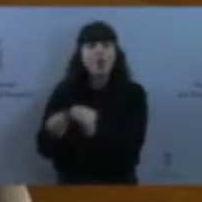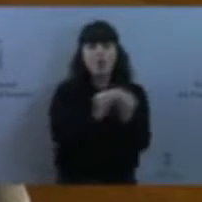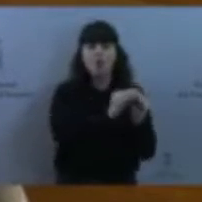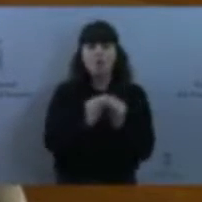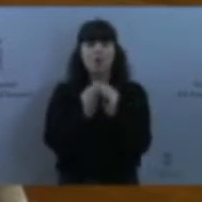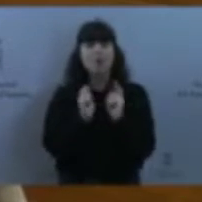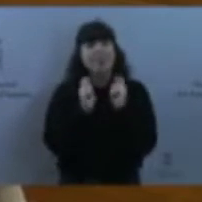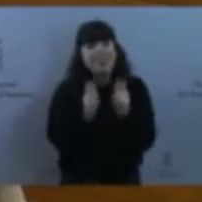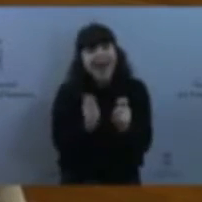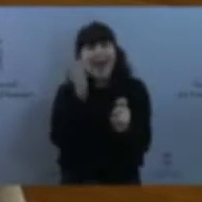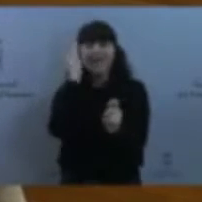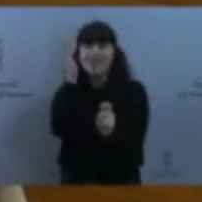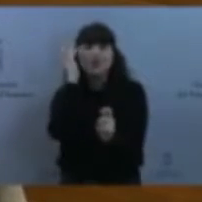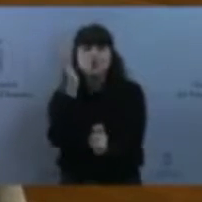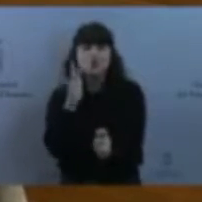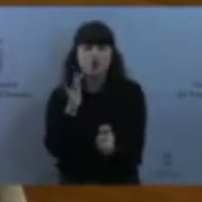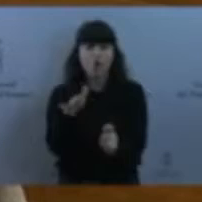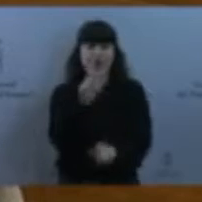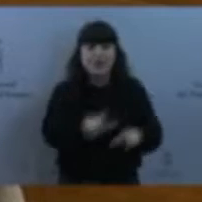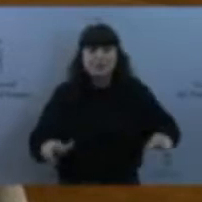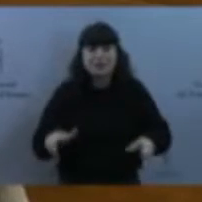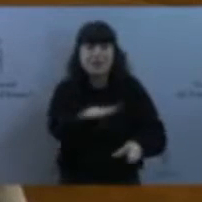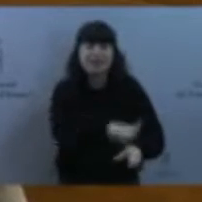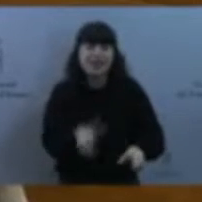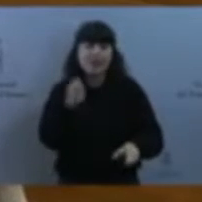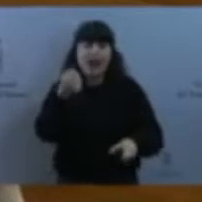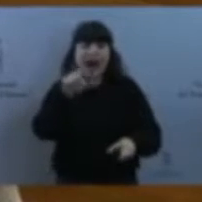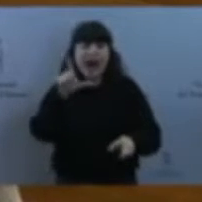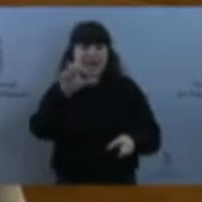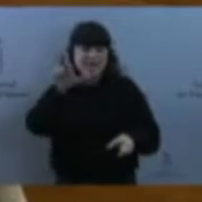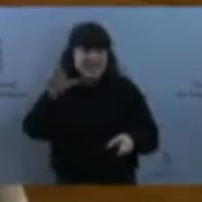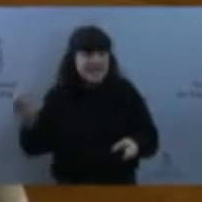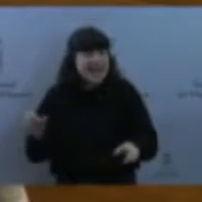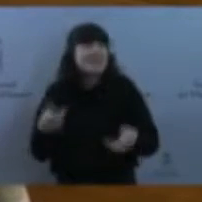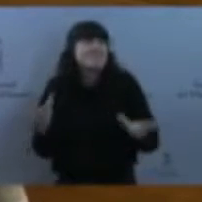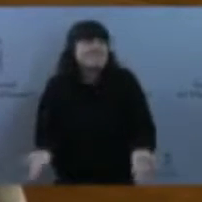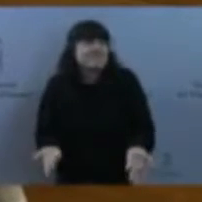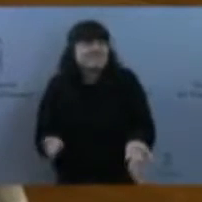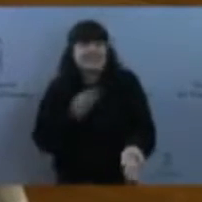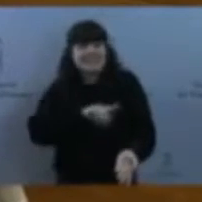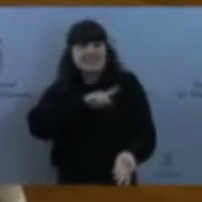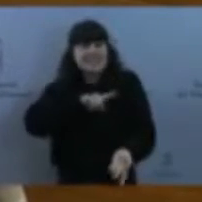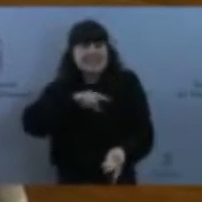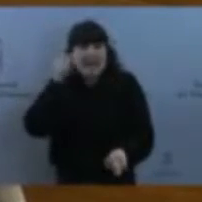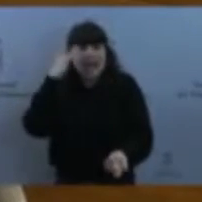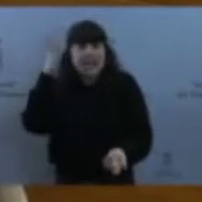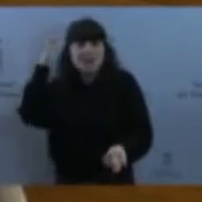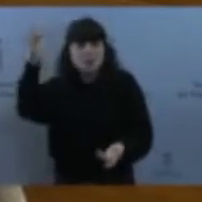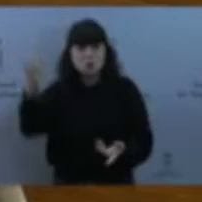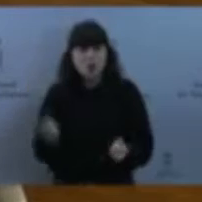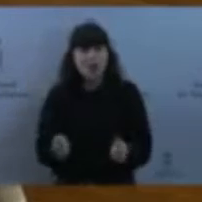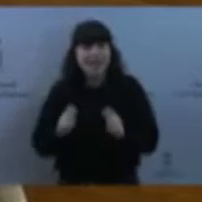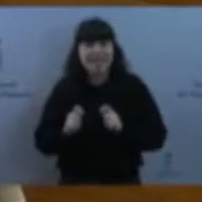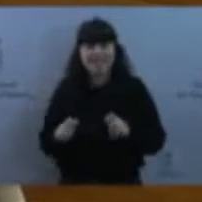mirar por él como una parte de un todo que va a dinamizar la vida y las posibilidades de desarrollo económico en la